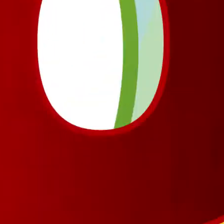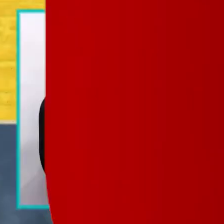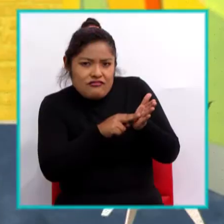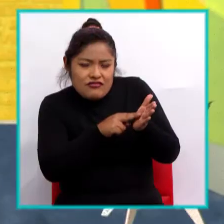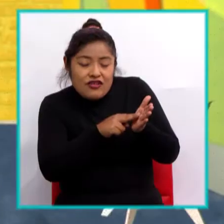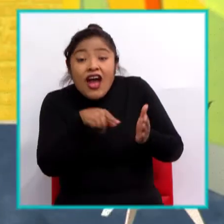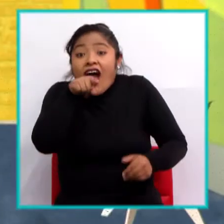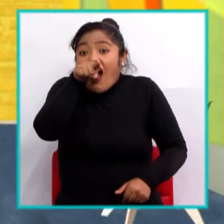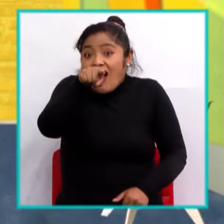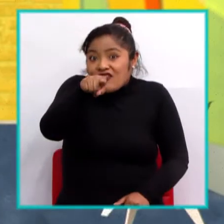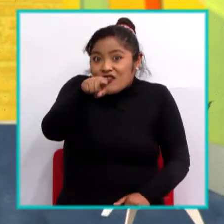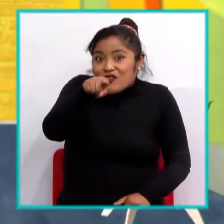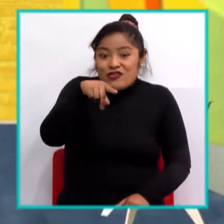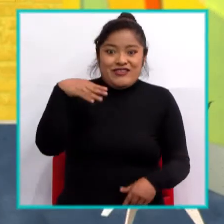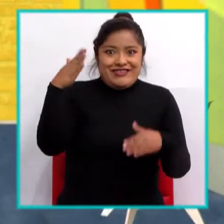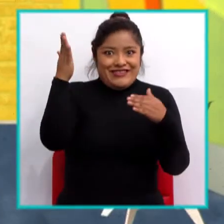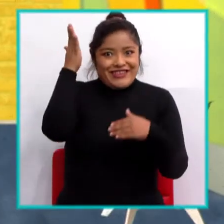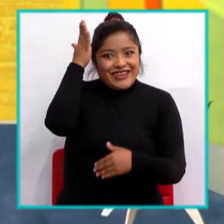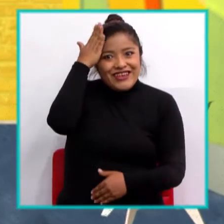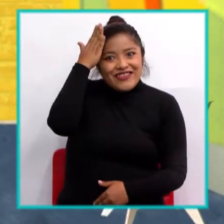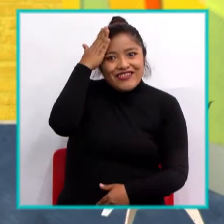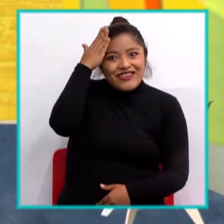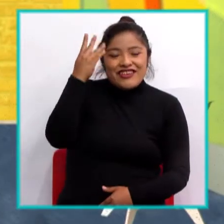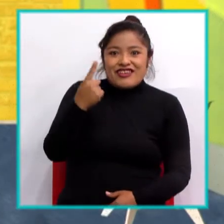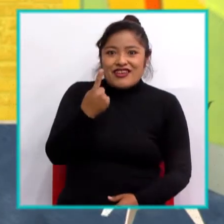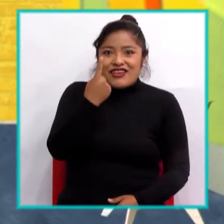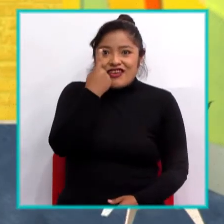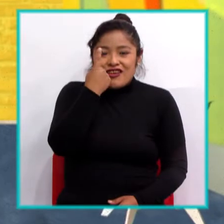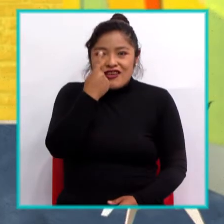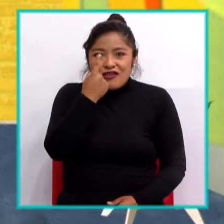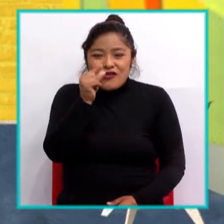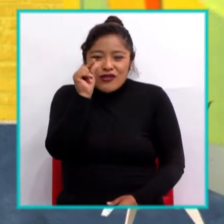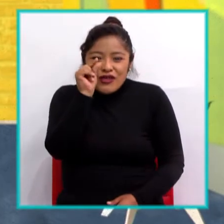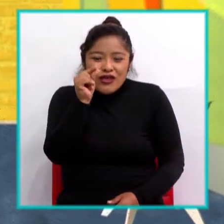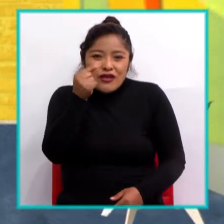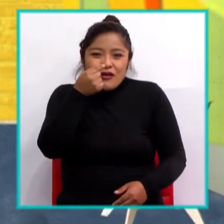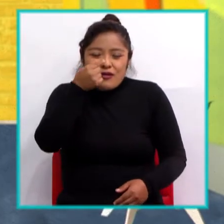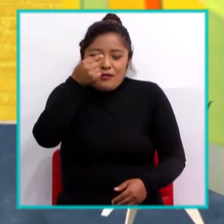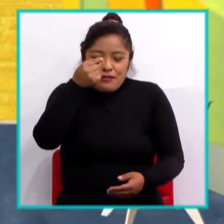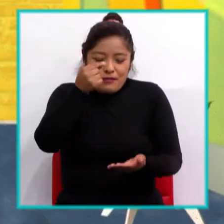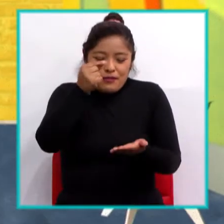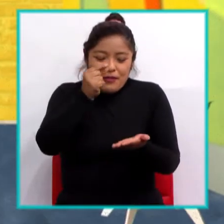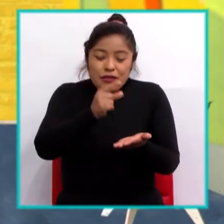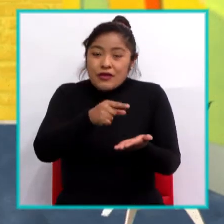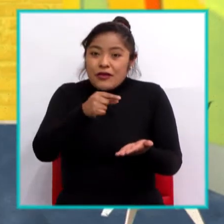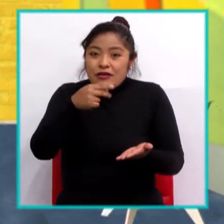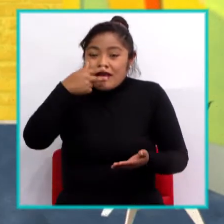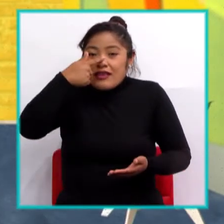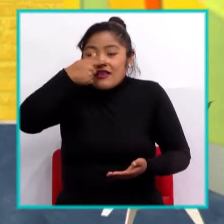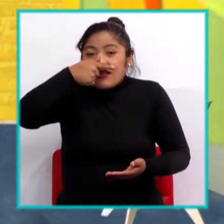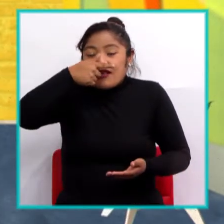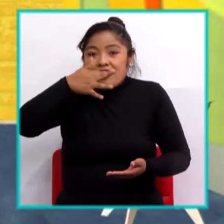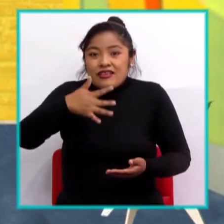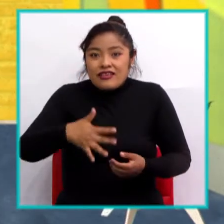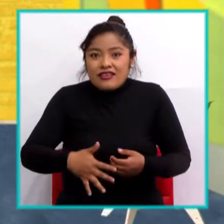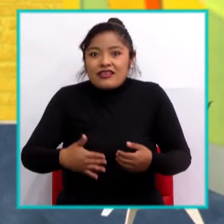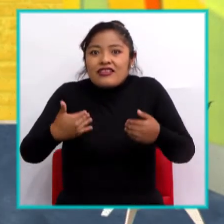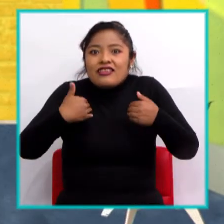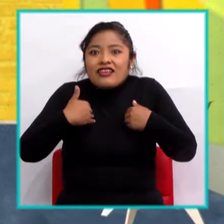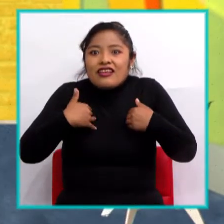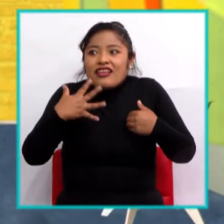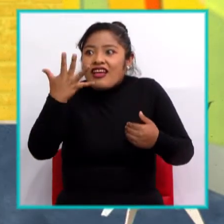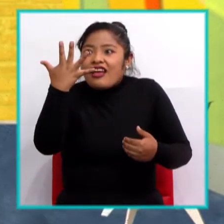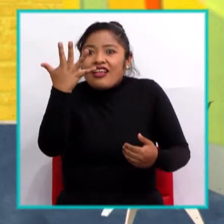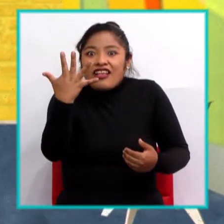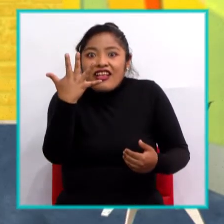¿Sabías que una gota de sangre tiene aproximadamente 5 millones de glóbulos